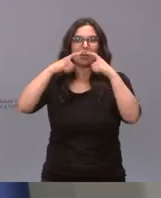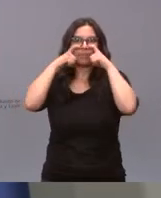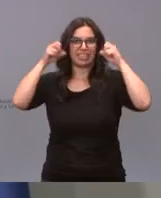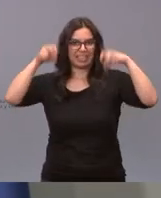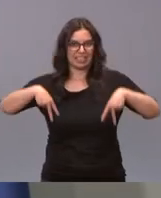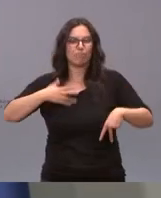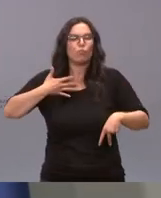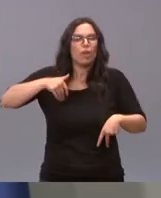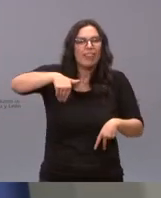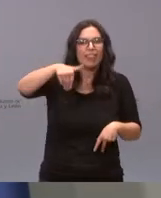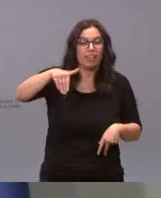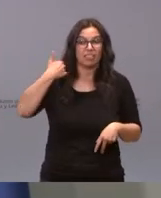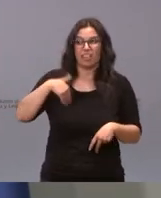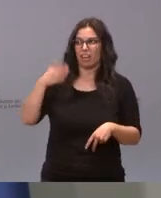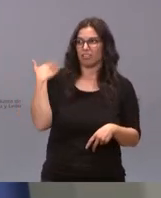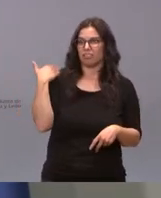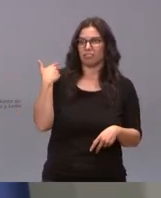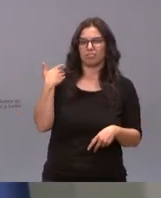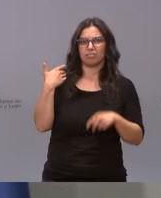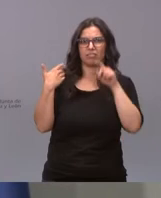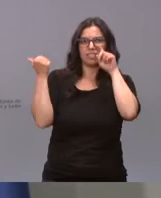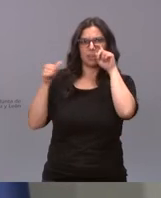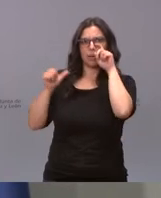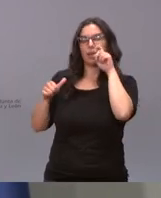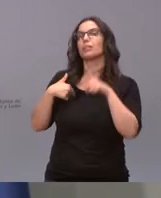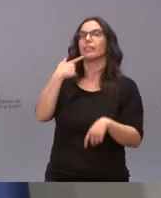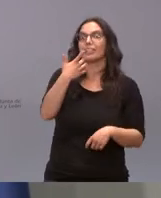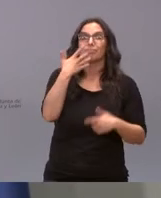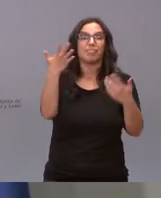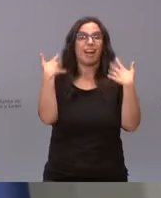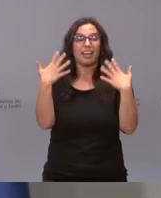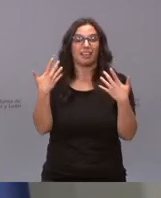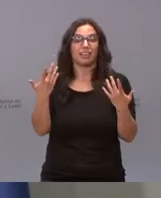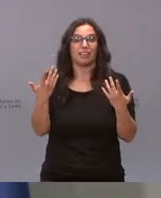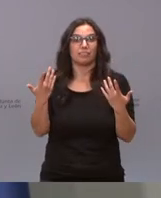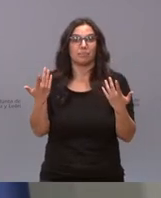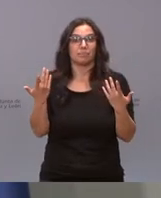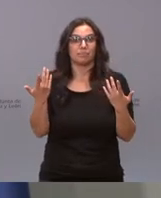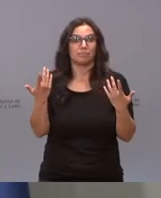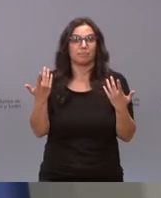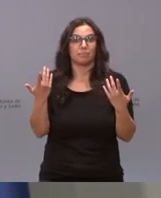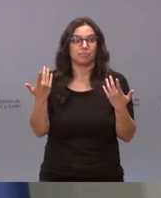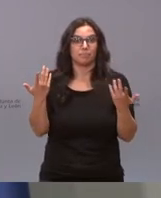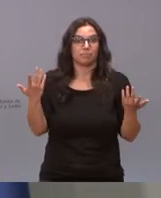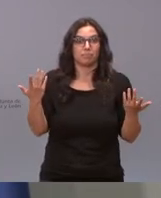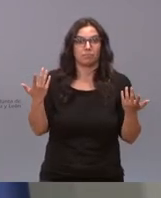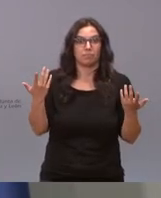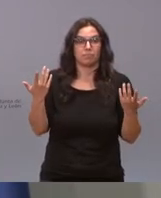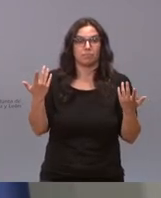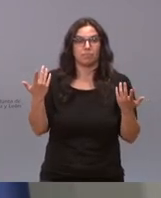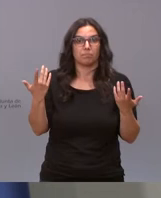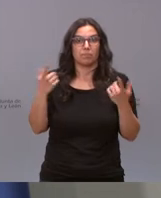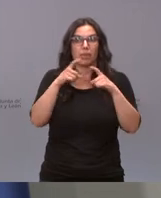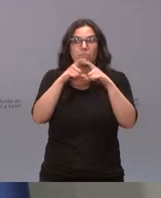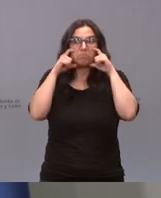dijimos hace varias ruedas de prensa cuando uno está al aire libre fuera del núcleo urbano no tiene ningún